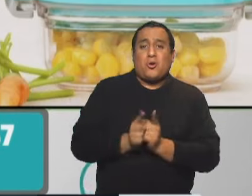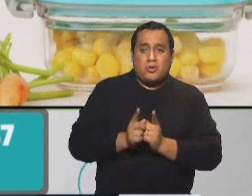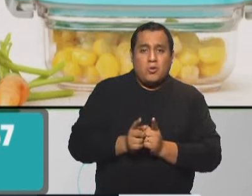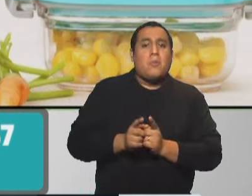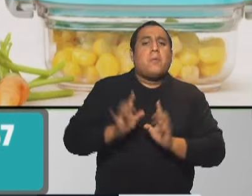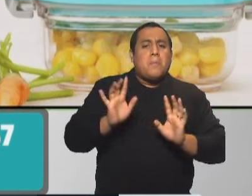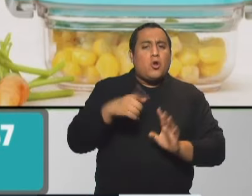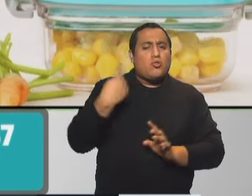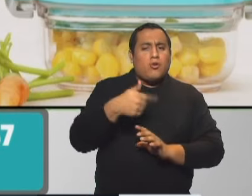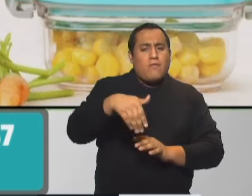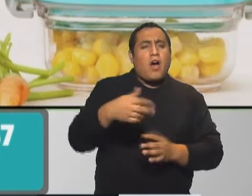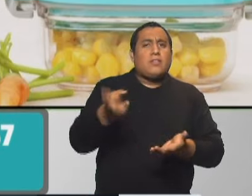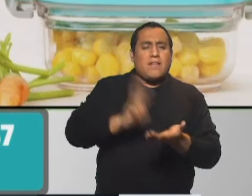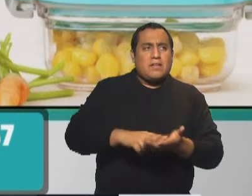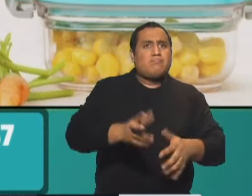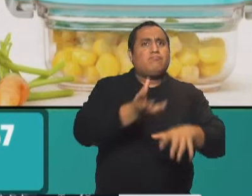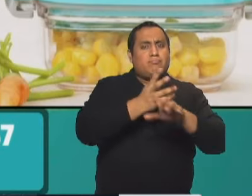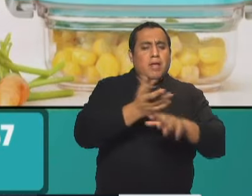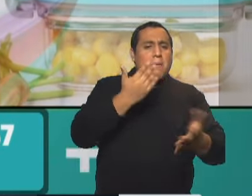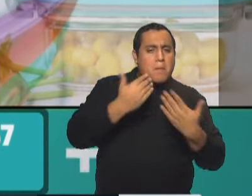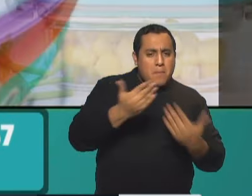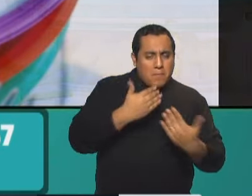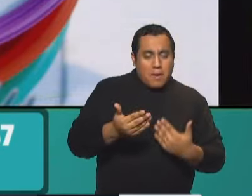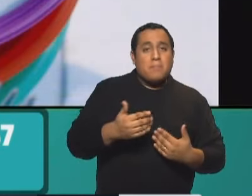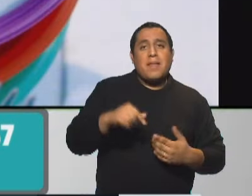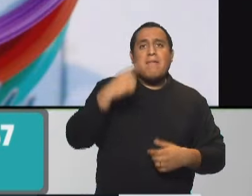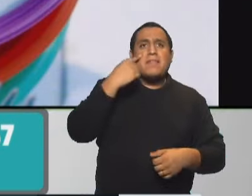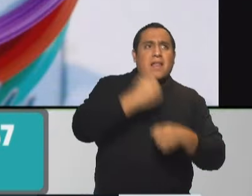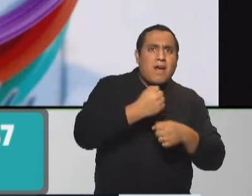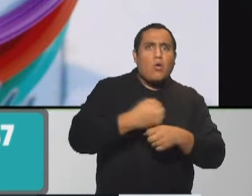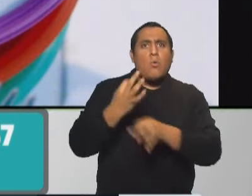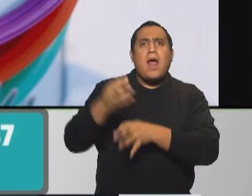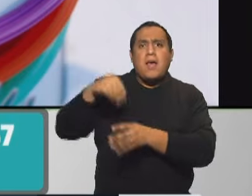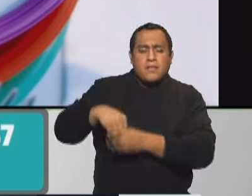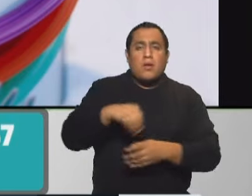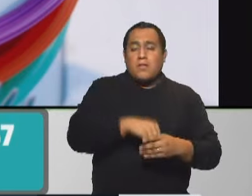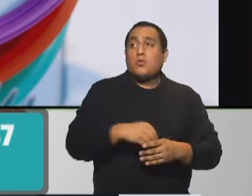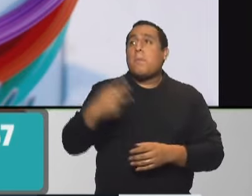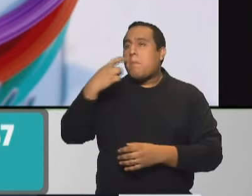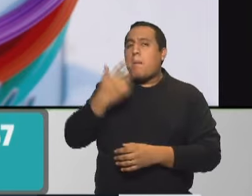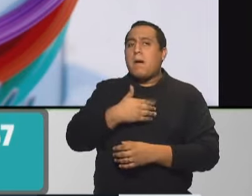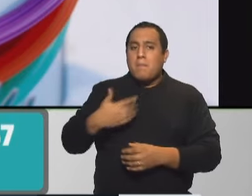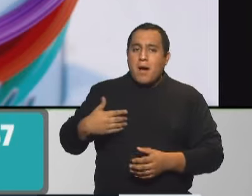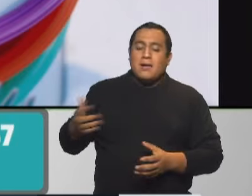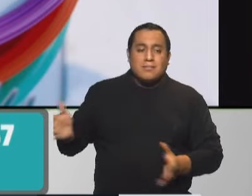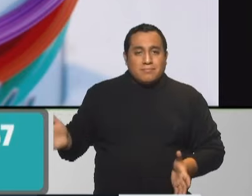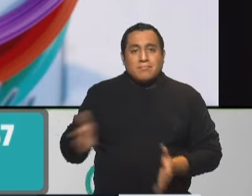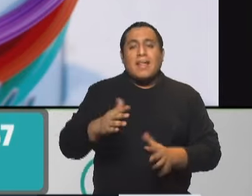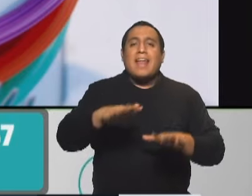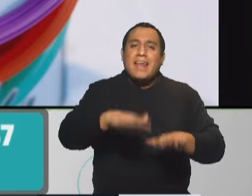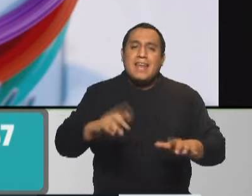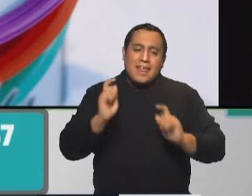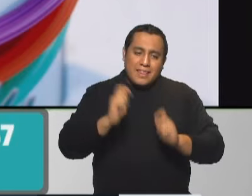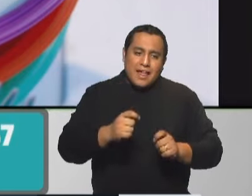vamos a volver a llamarte para seguir hablando de este tema en el trabajo y en la escuela para ayudar a las mamás y a los papás que tienen que preparar las loncheras de los chicos.